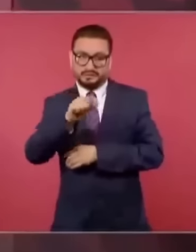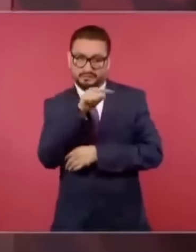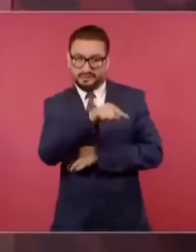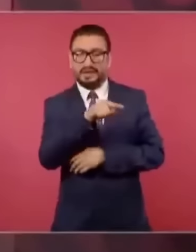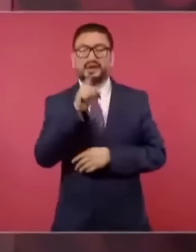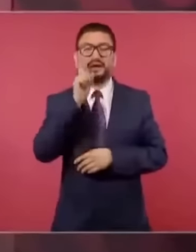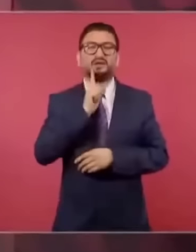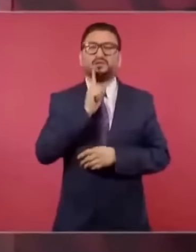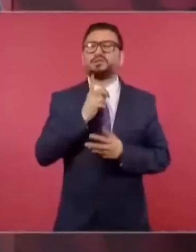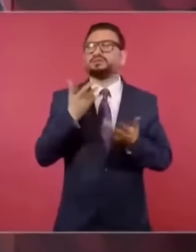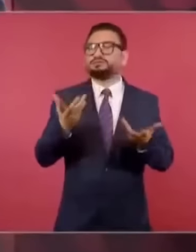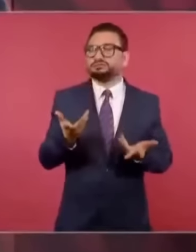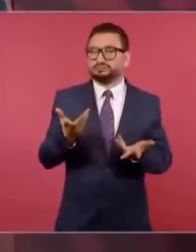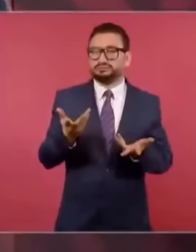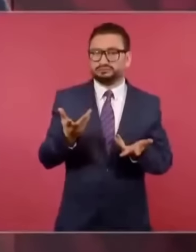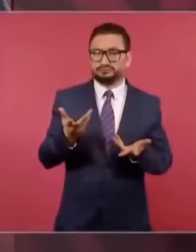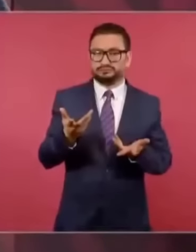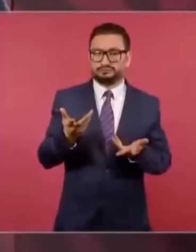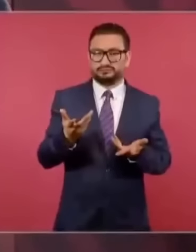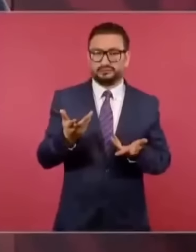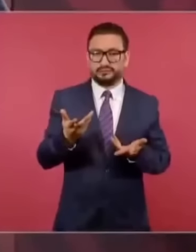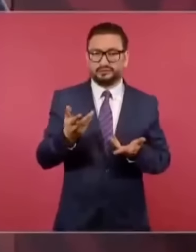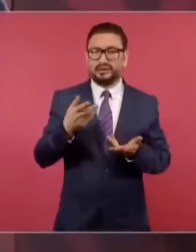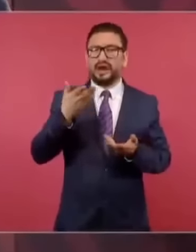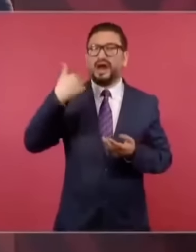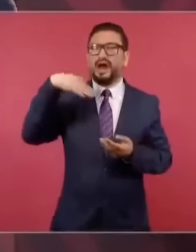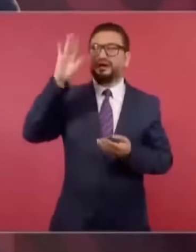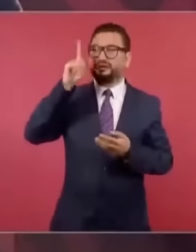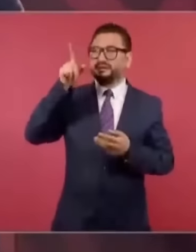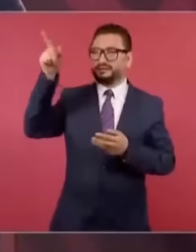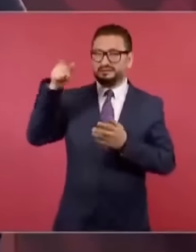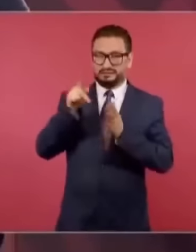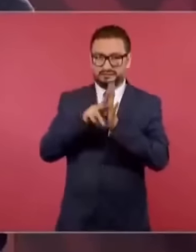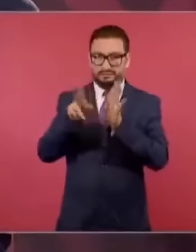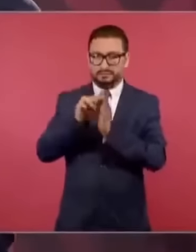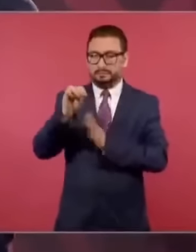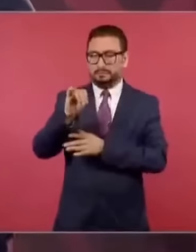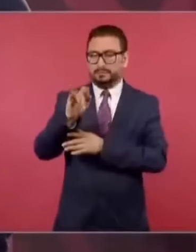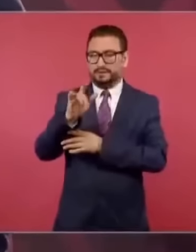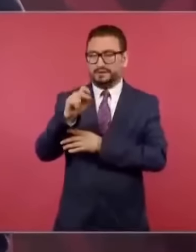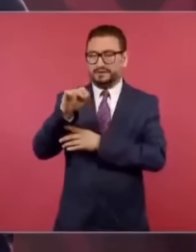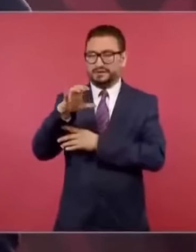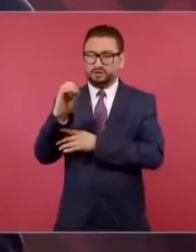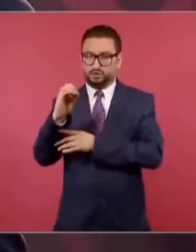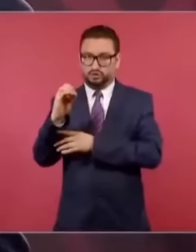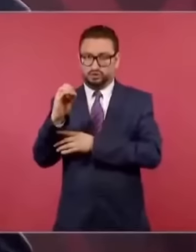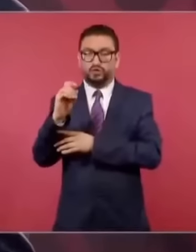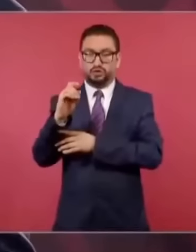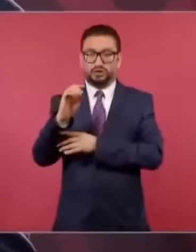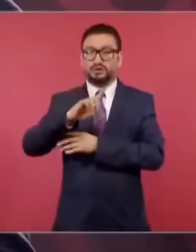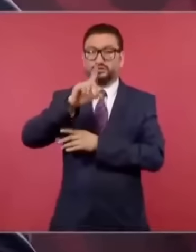en Milenio, le ofrecieron en Latinos,